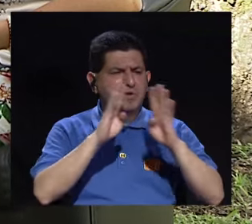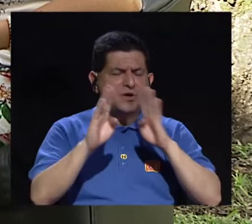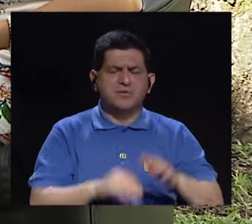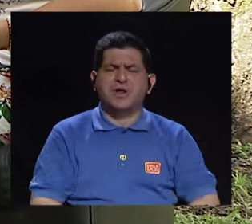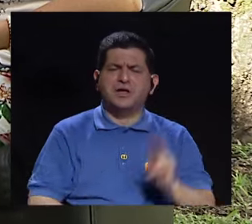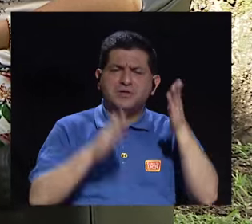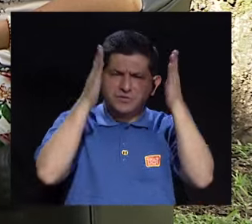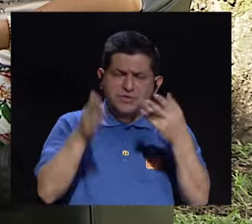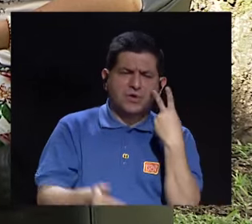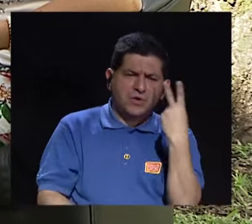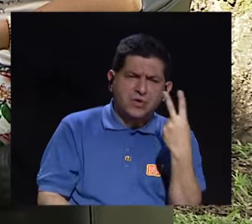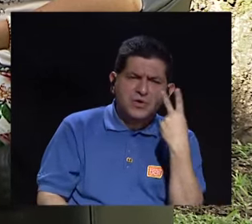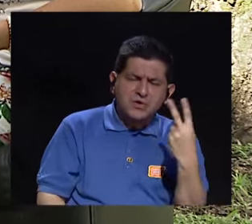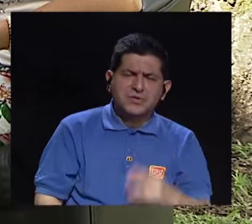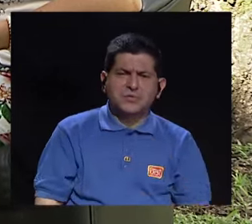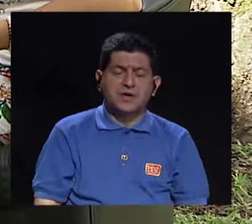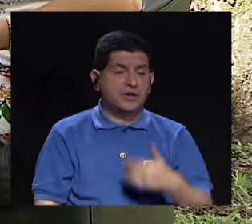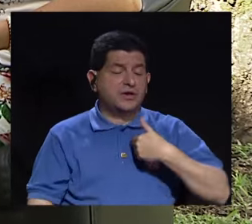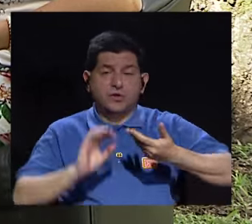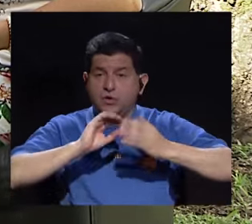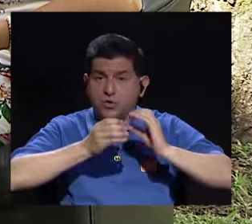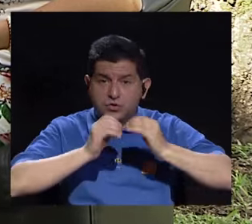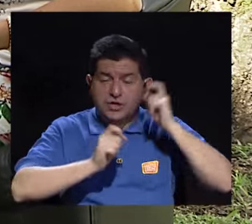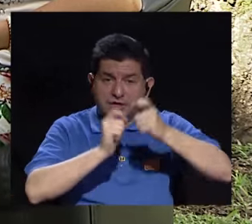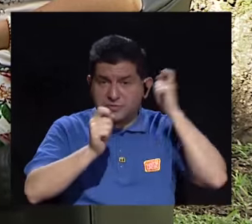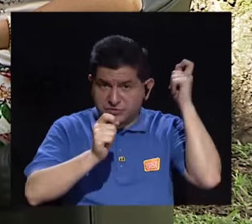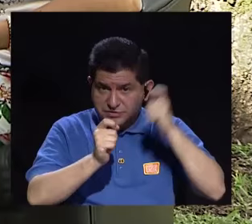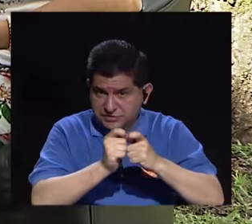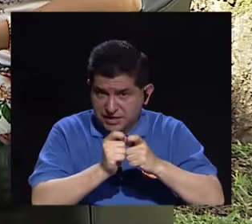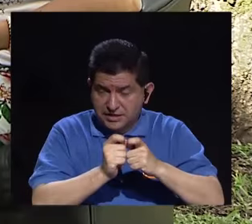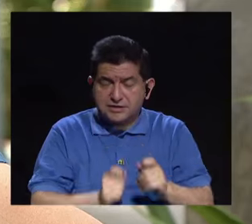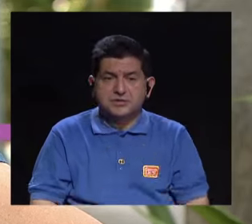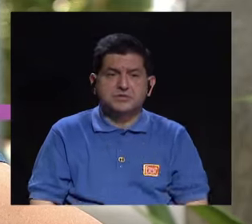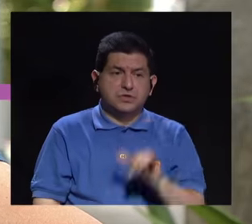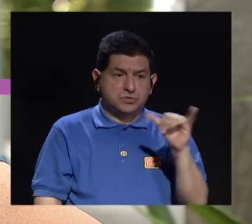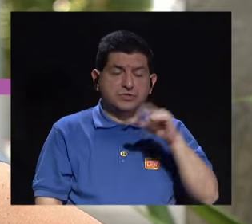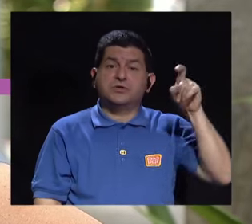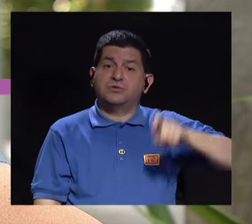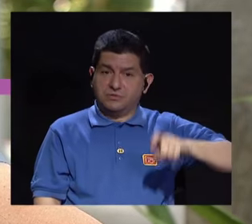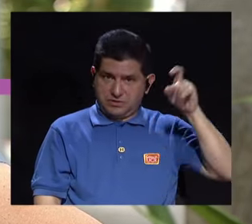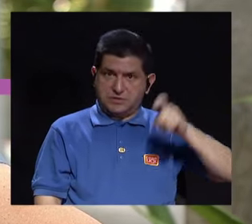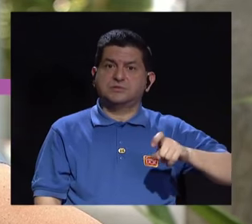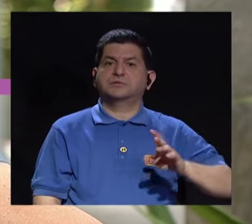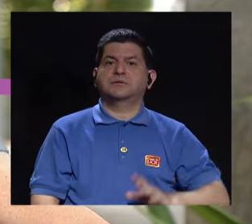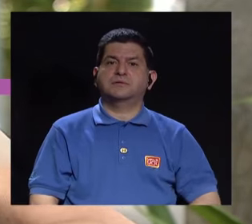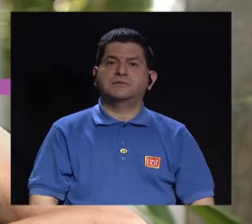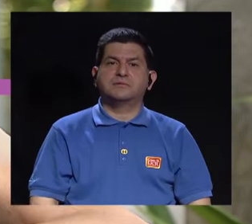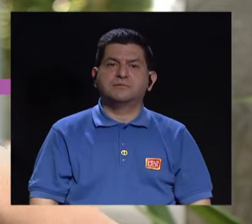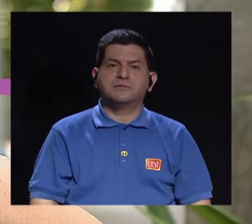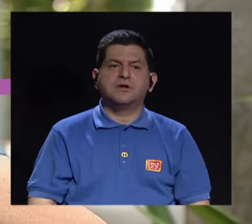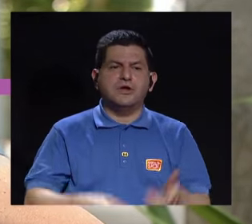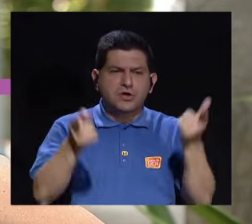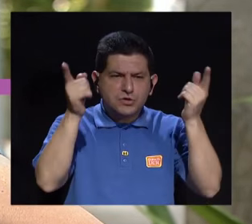conversaciones con colegas y porque hemos estado observando, aunque todavía no tenemos cifras muy certeras, que también las necesitaríamos,